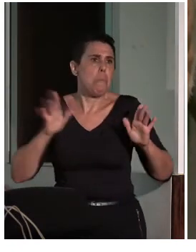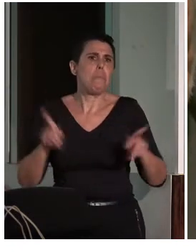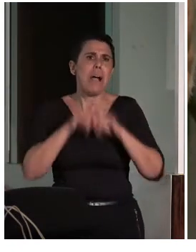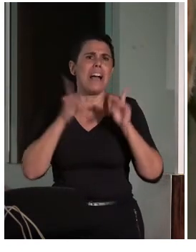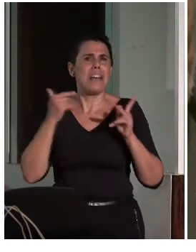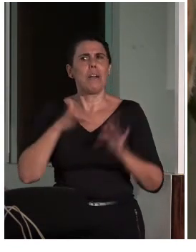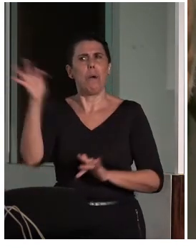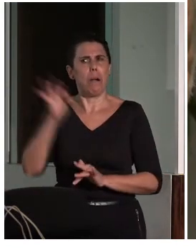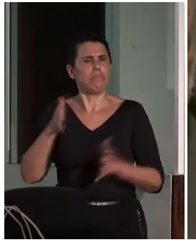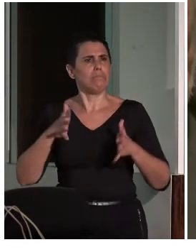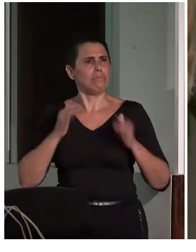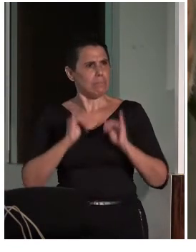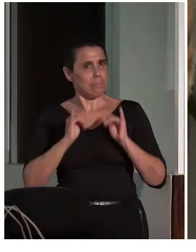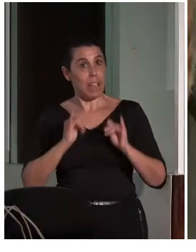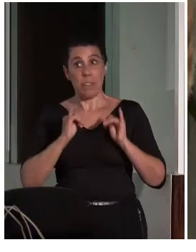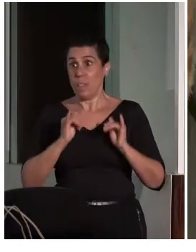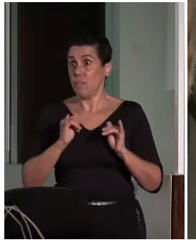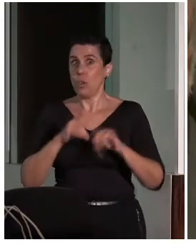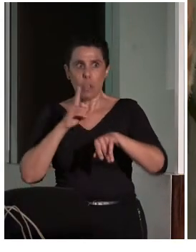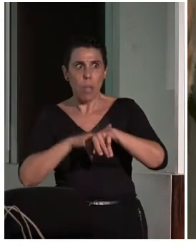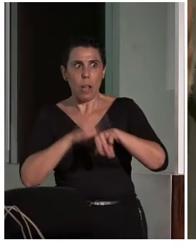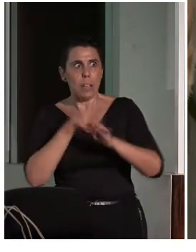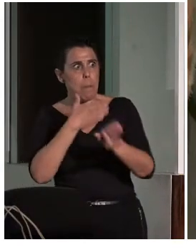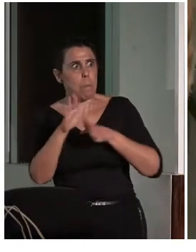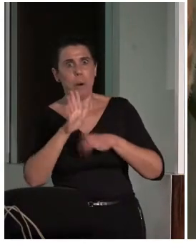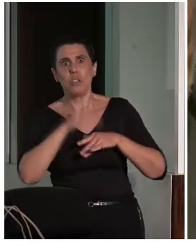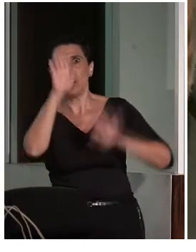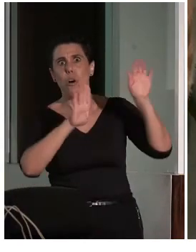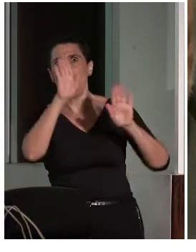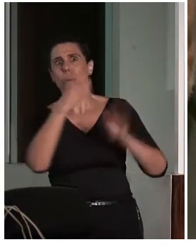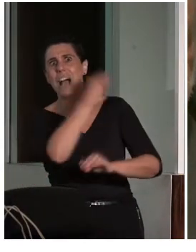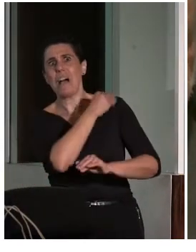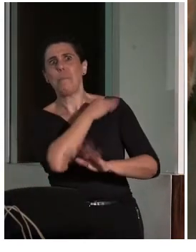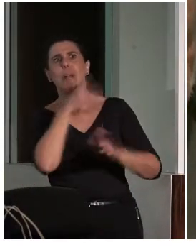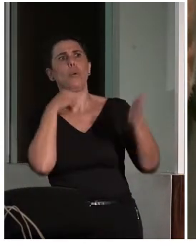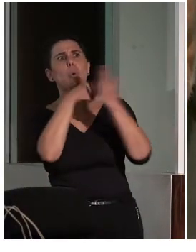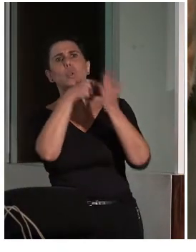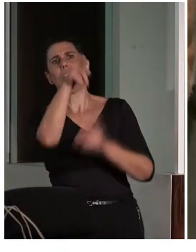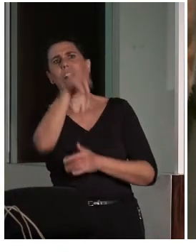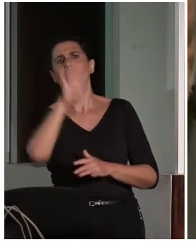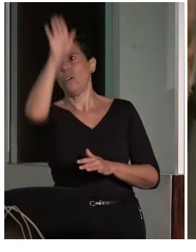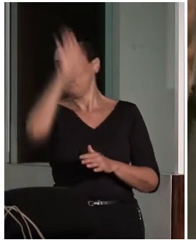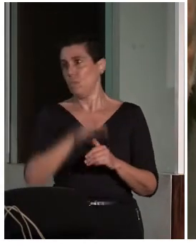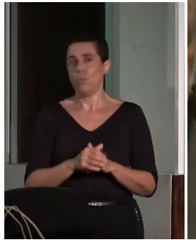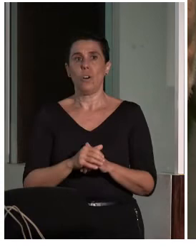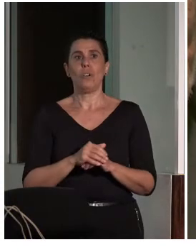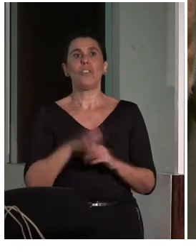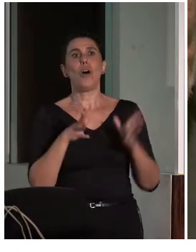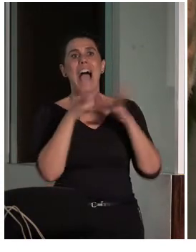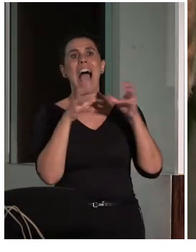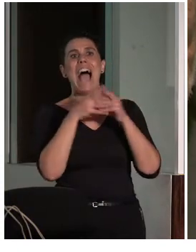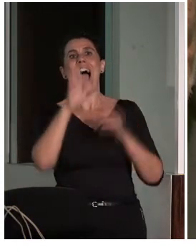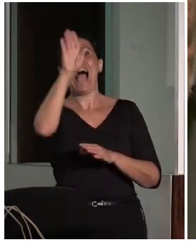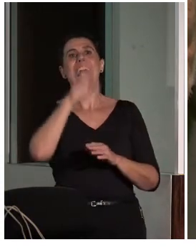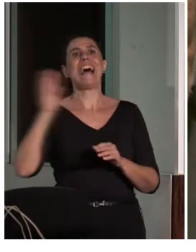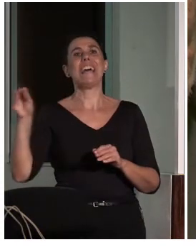de tiempo para preguntas, pero algo queda, con lo cual, allí al fondo veo, con ganas de preguntar, lo que no se